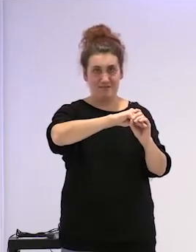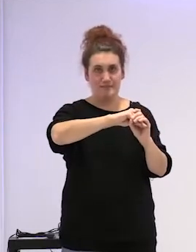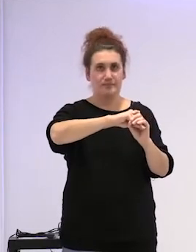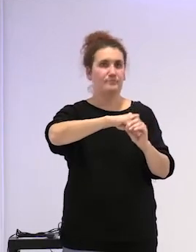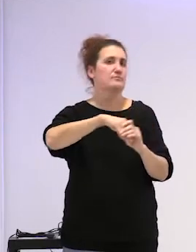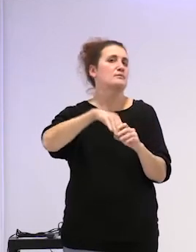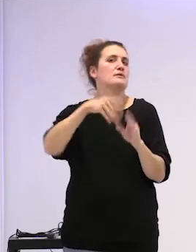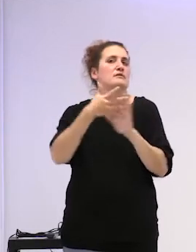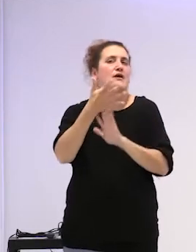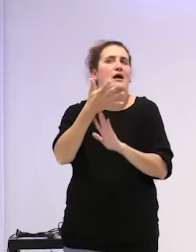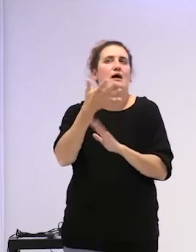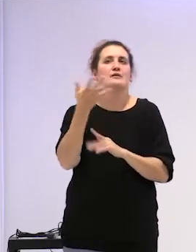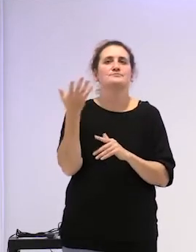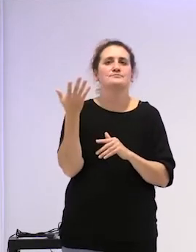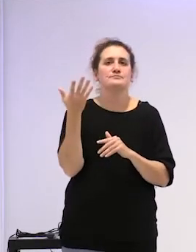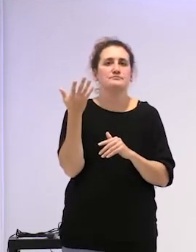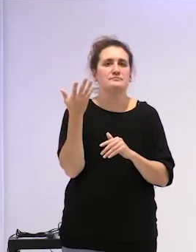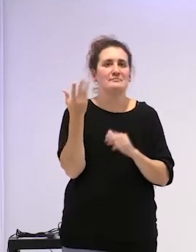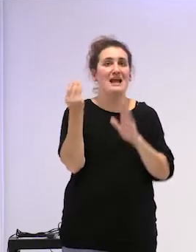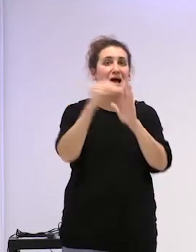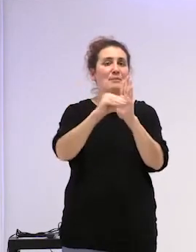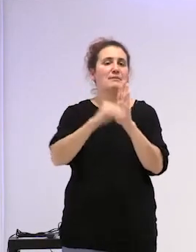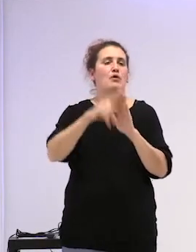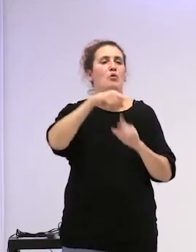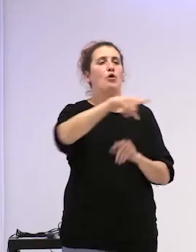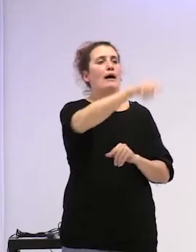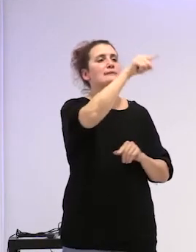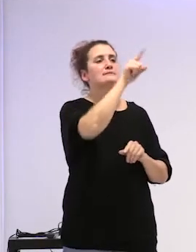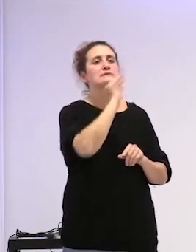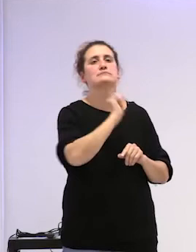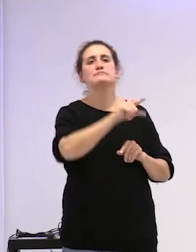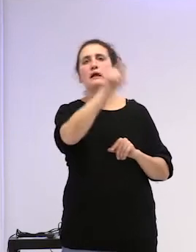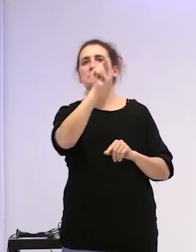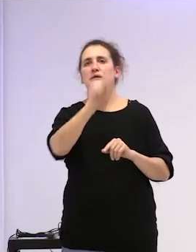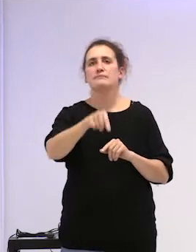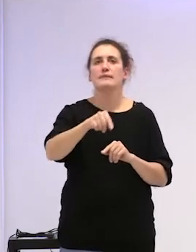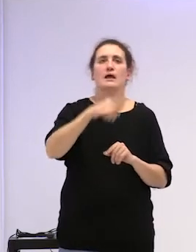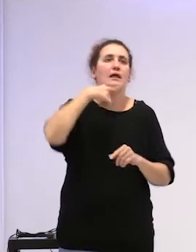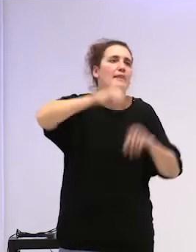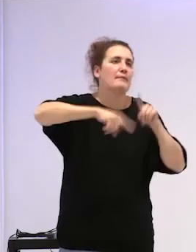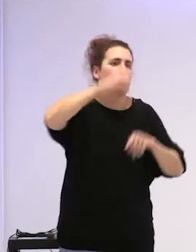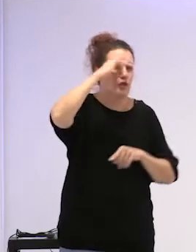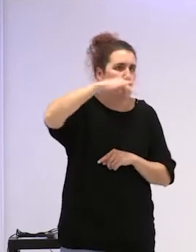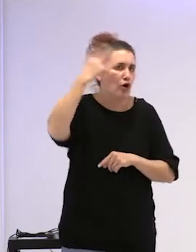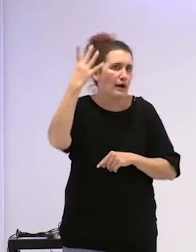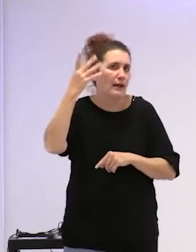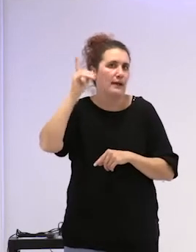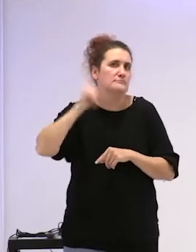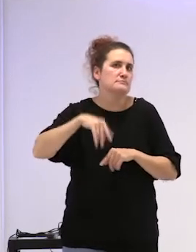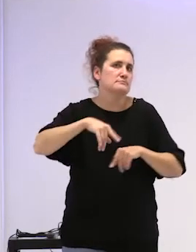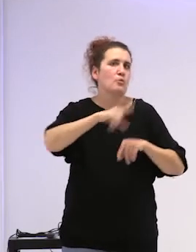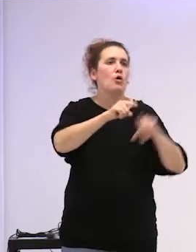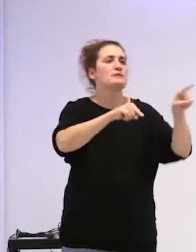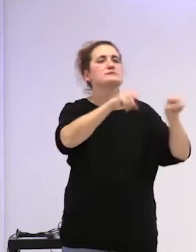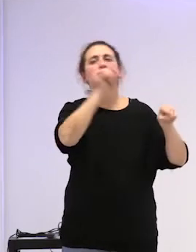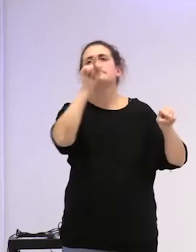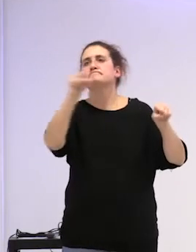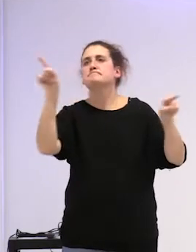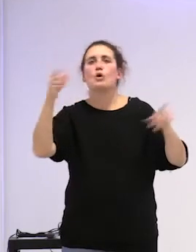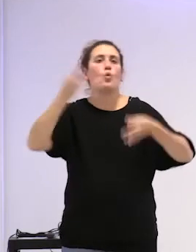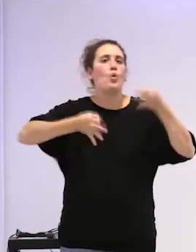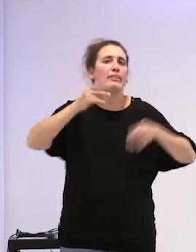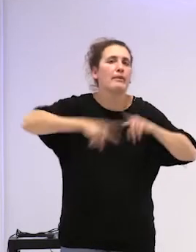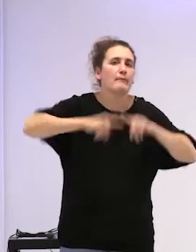dependiendo o sea tienen una aplicabilidad bastante aleatoria dependiendo de la ideología porque es una cuestión ideológica también del juez